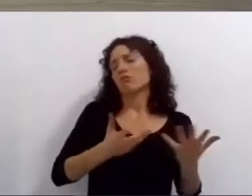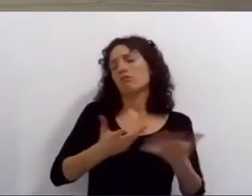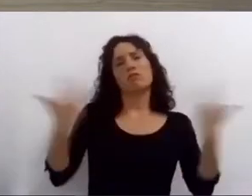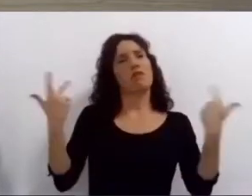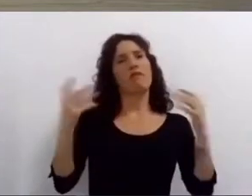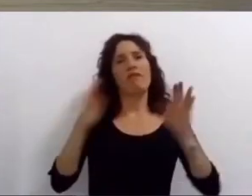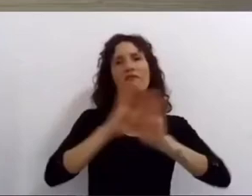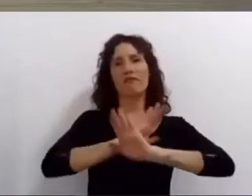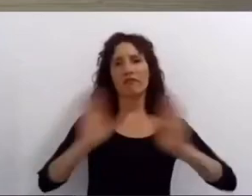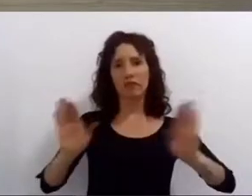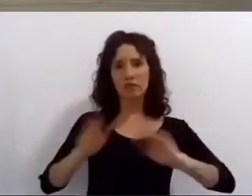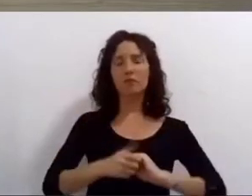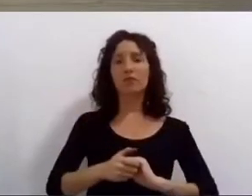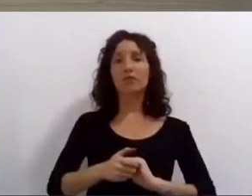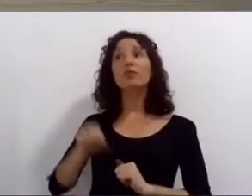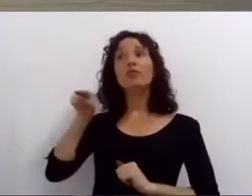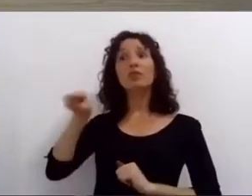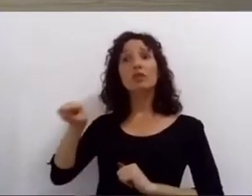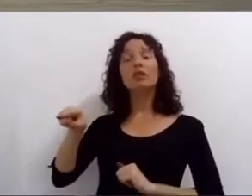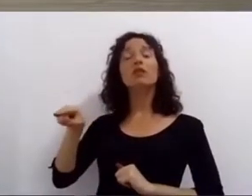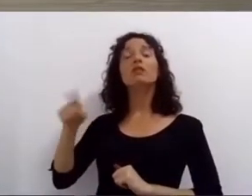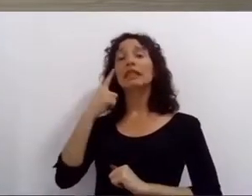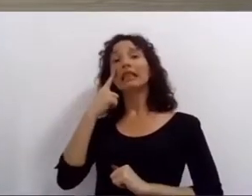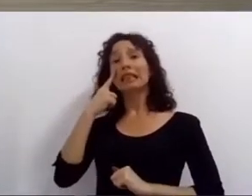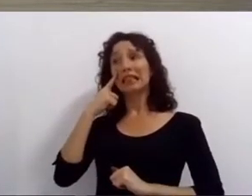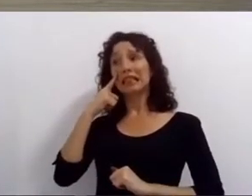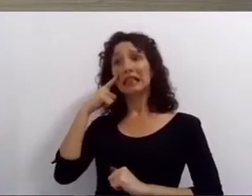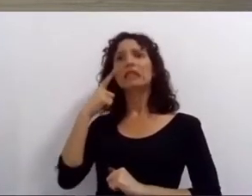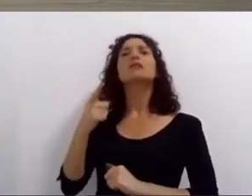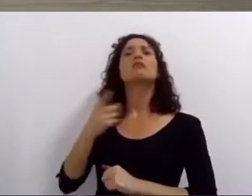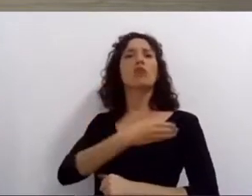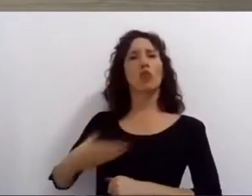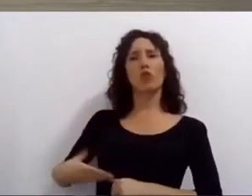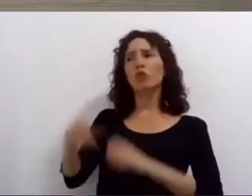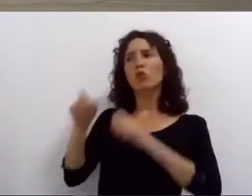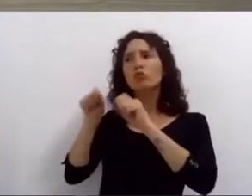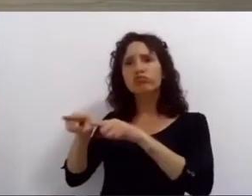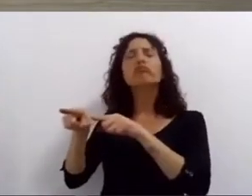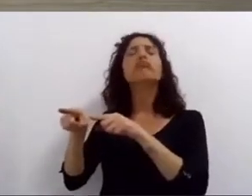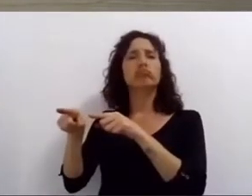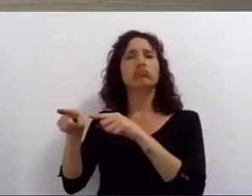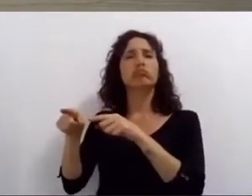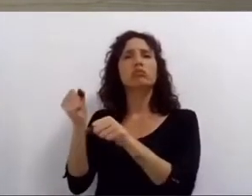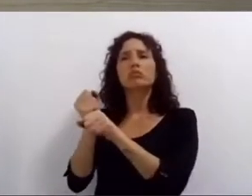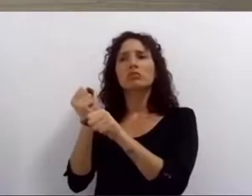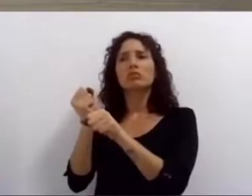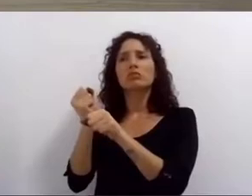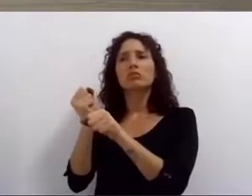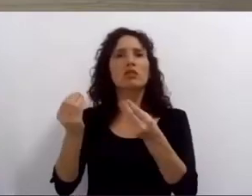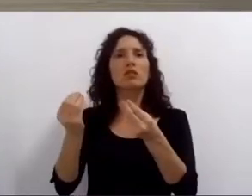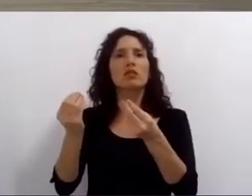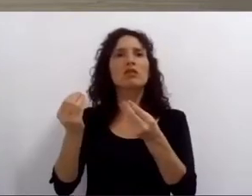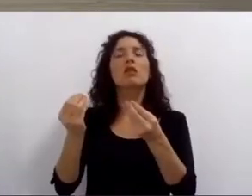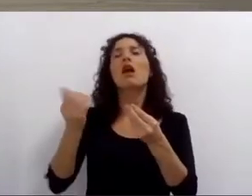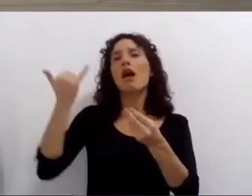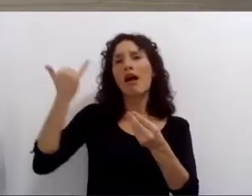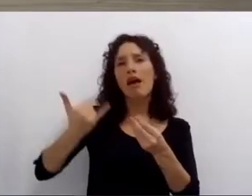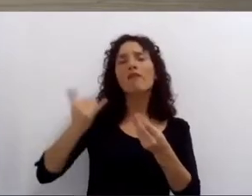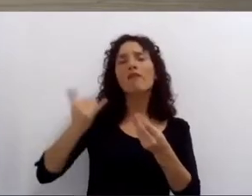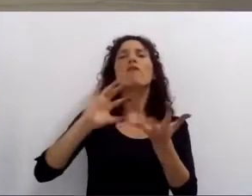y comparte el trabajo contra el delito organizado en todos sus frentes, con sus consecuencias